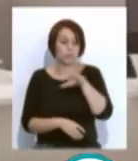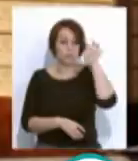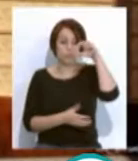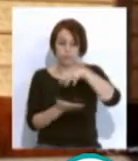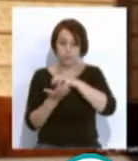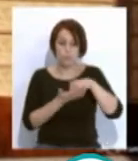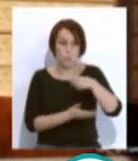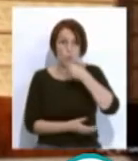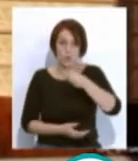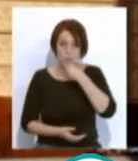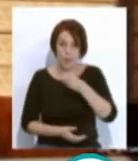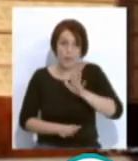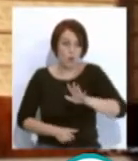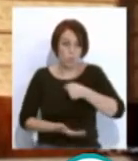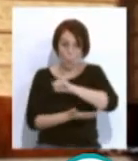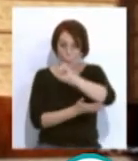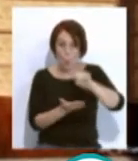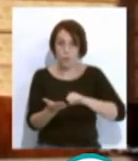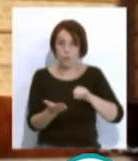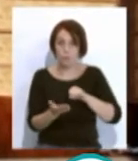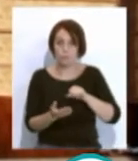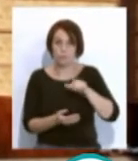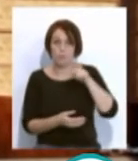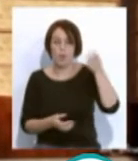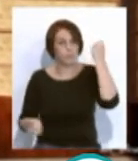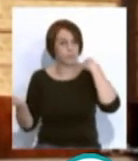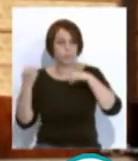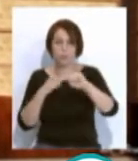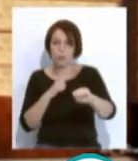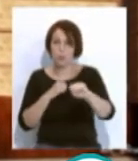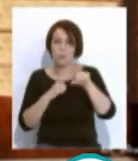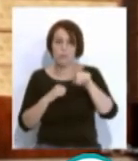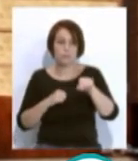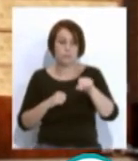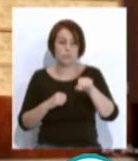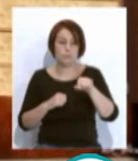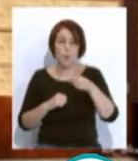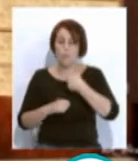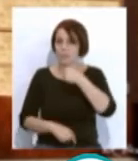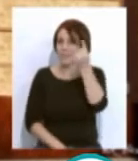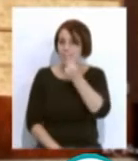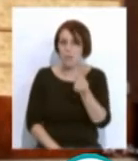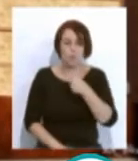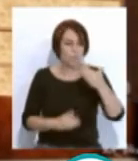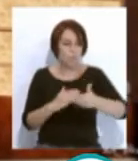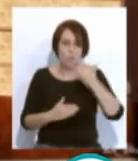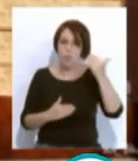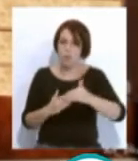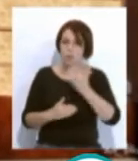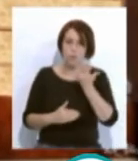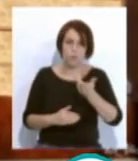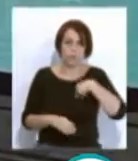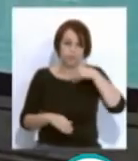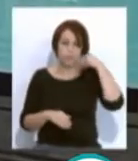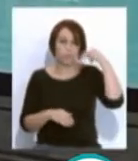bonitas, pero llenas de nada, a tener unas actuaciones con un diseño muy moderno, muy